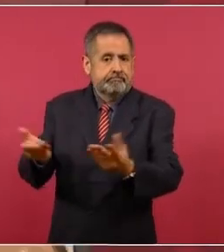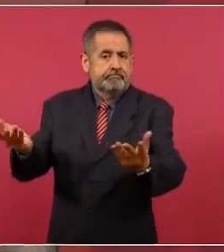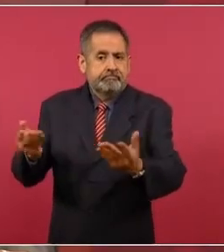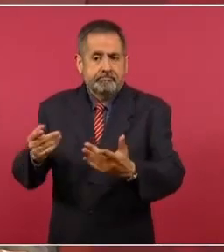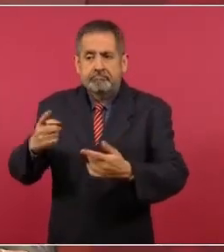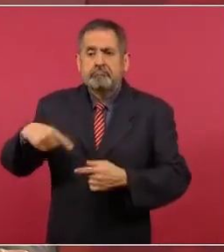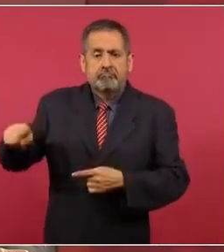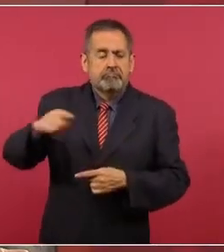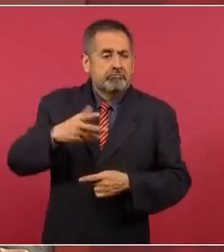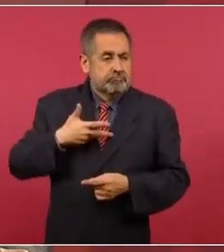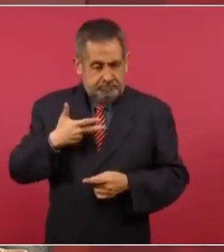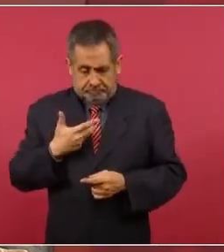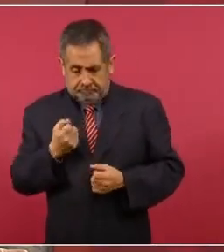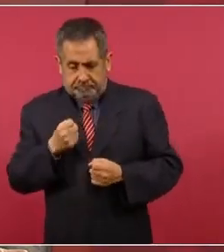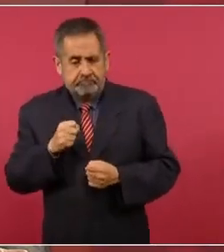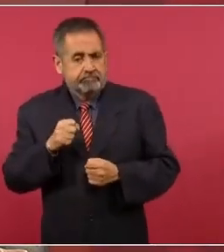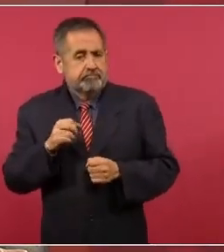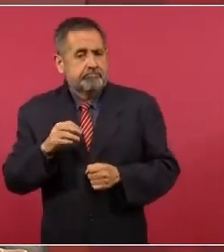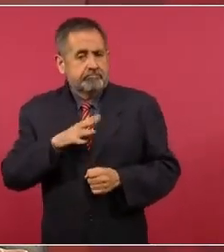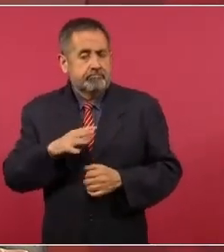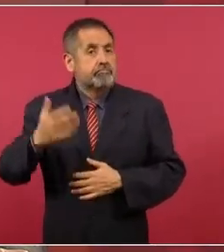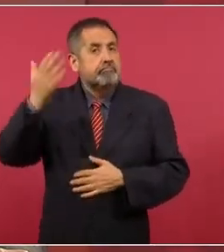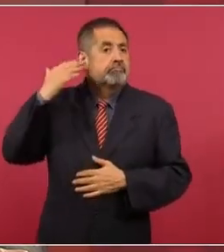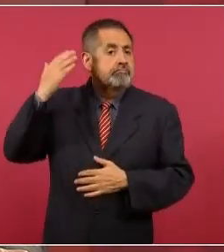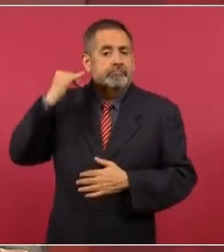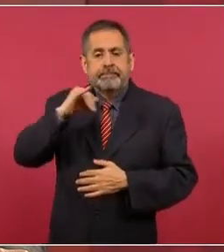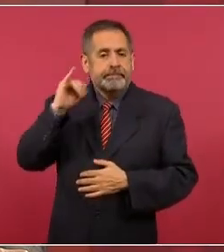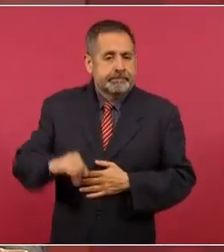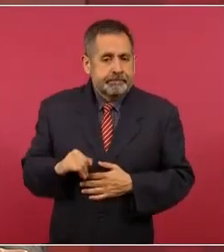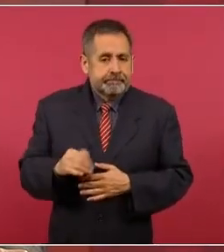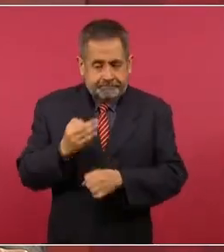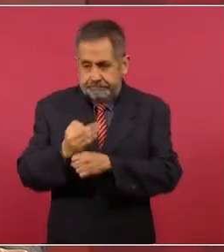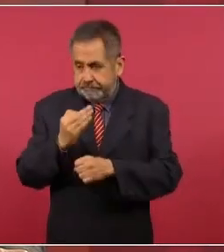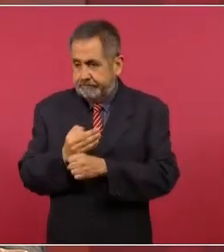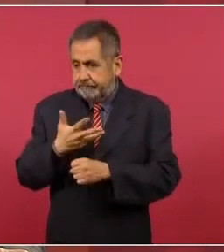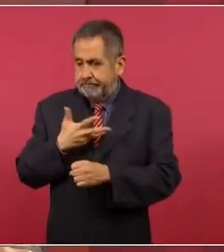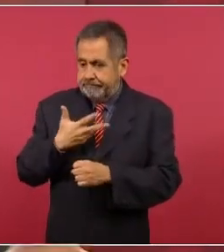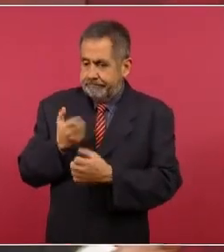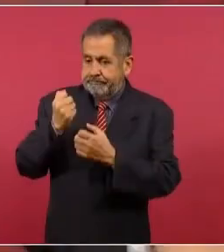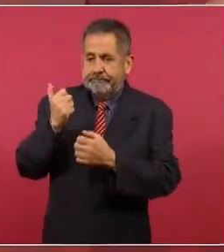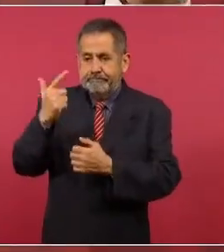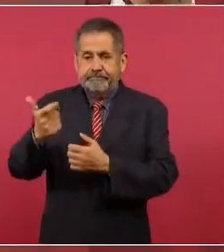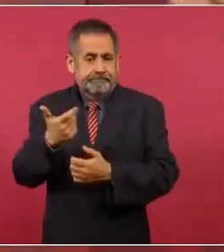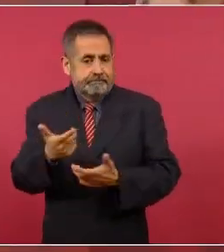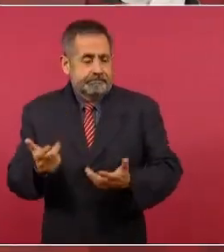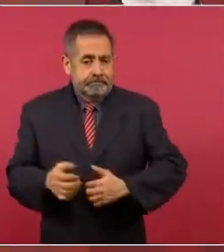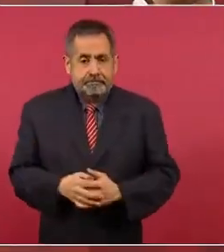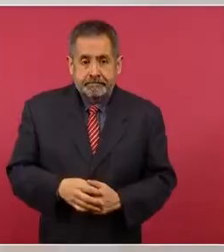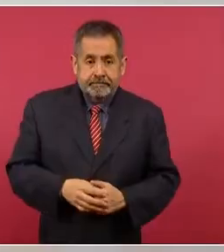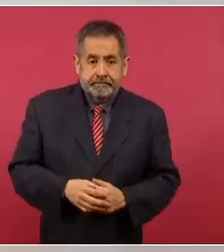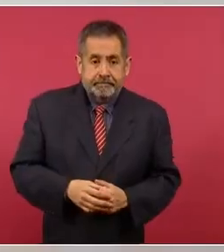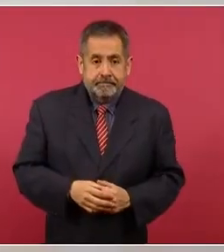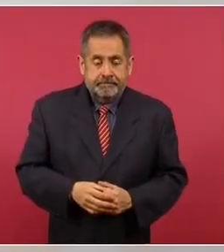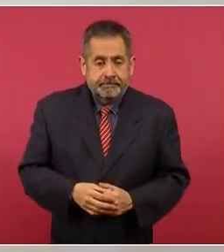como nunca había sucedido. No pueden venir